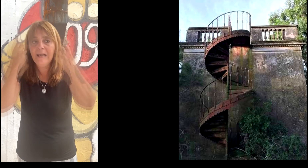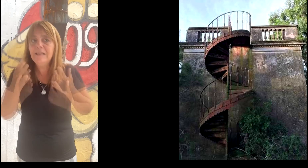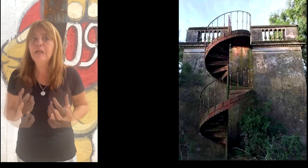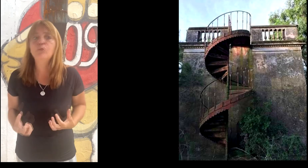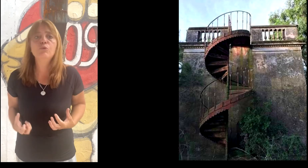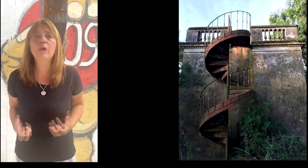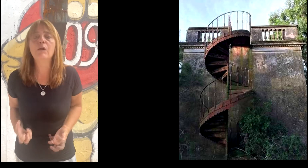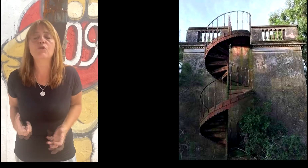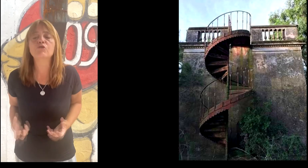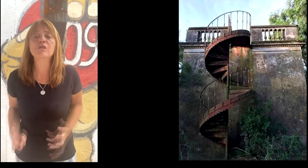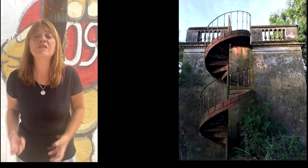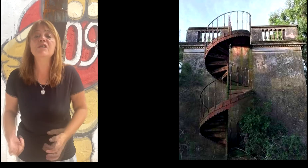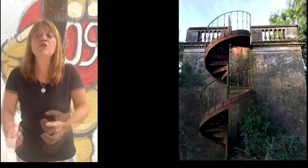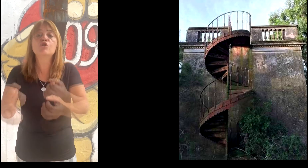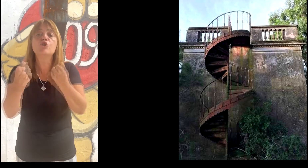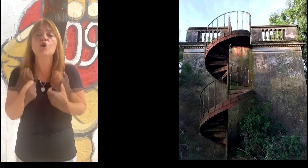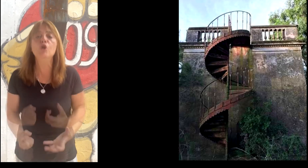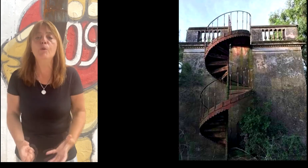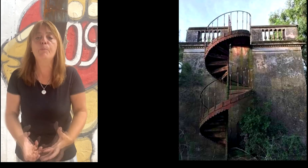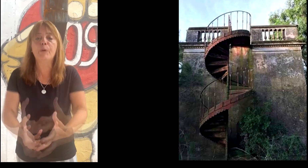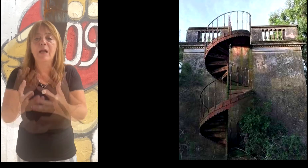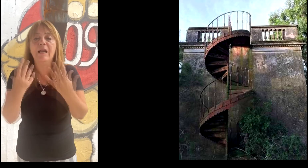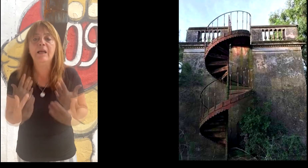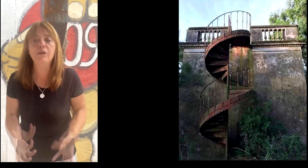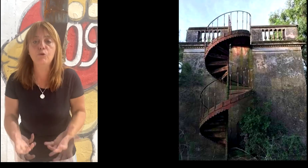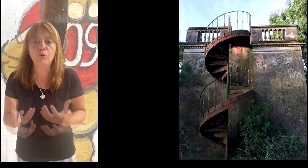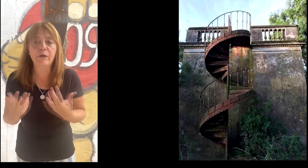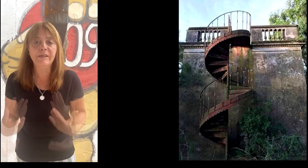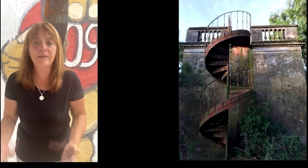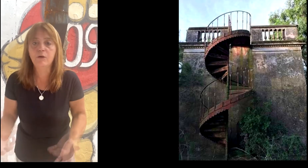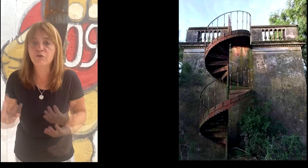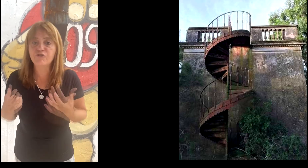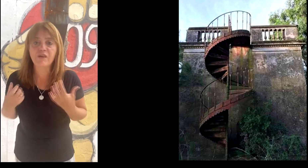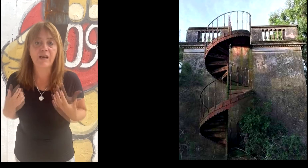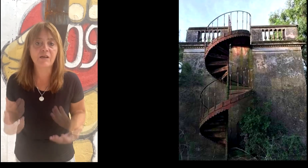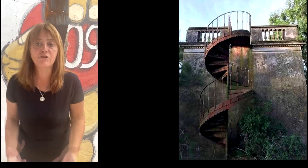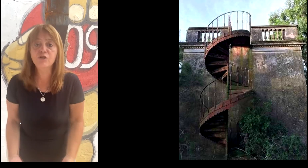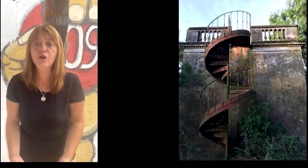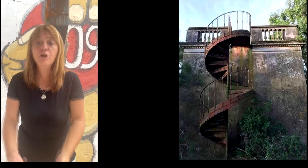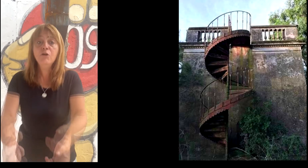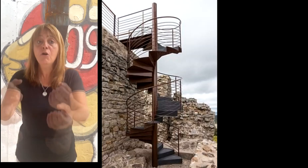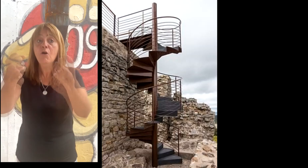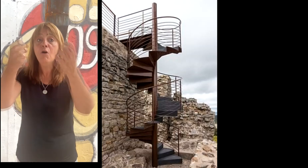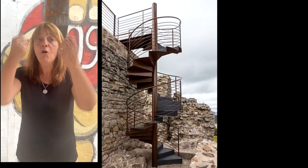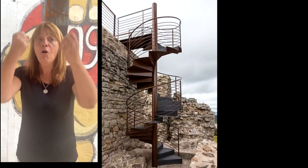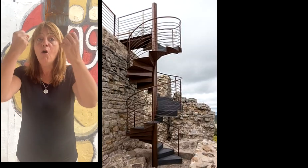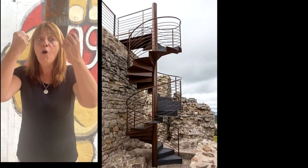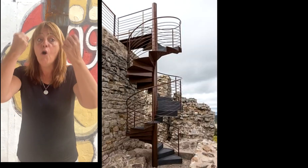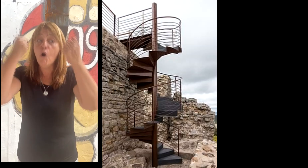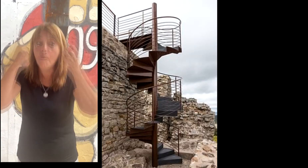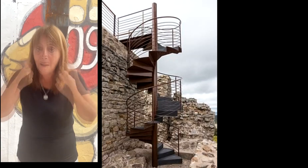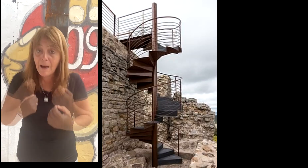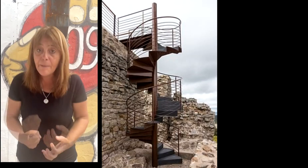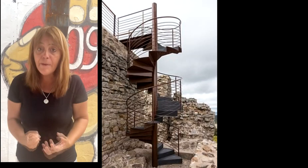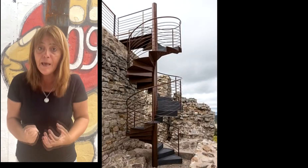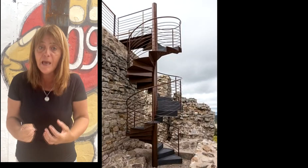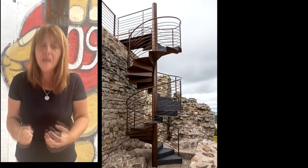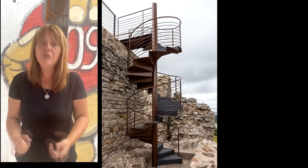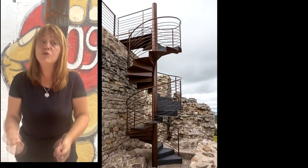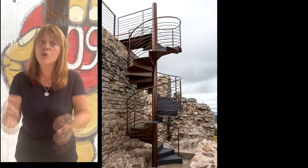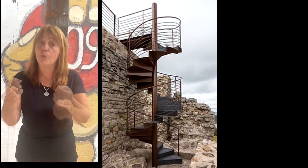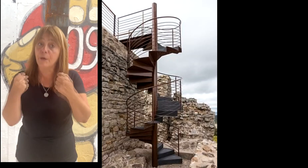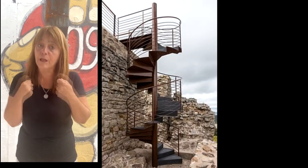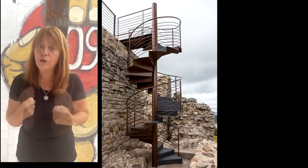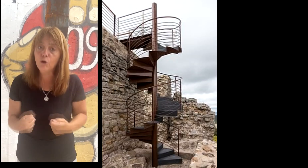compra, en realidad. Y discúlpenme, son dudas razonables. Cuando uno hace una compra directa de